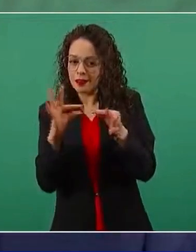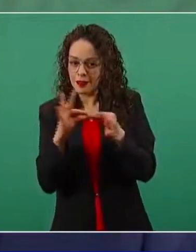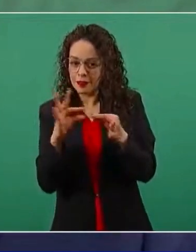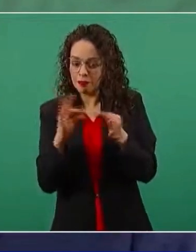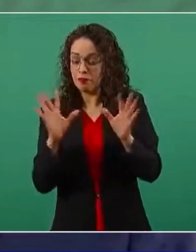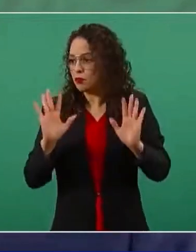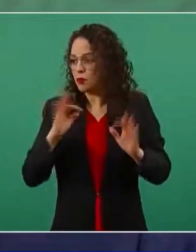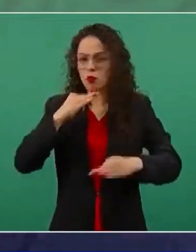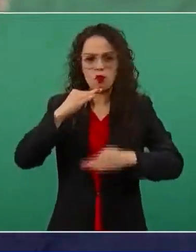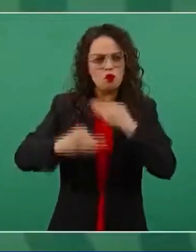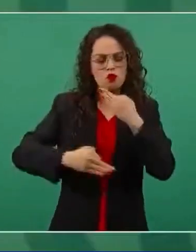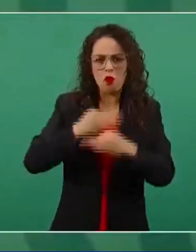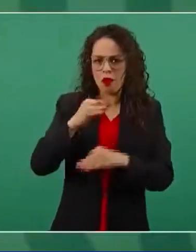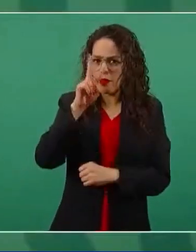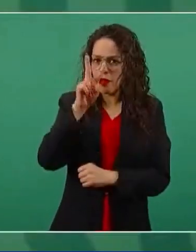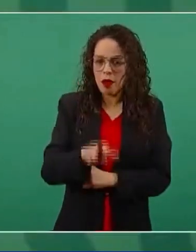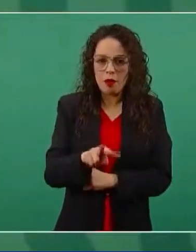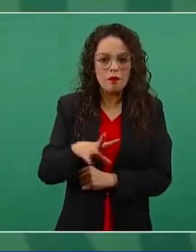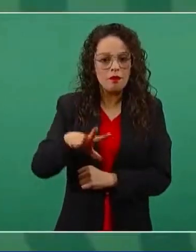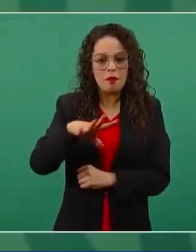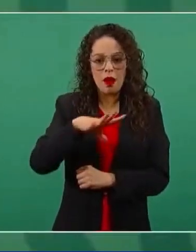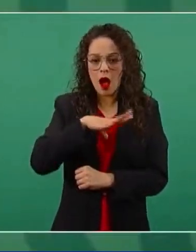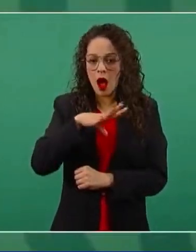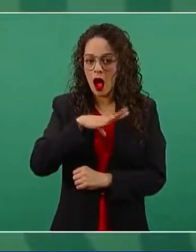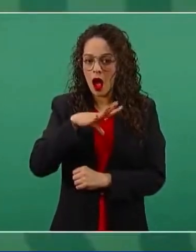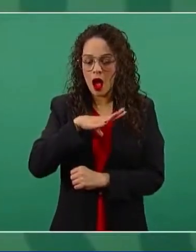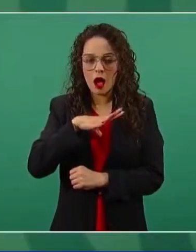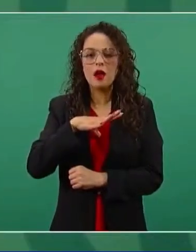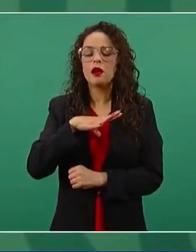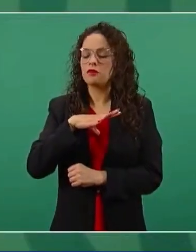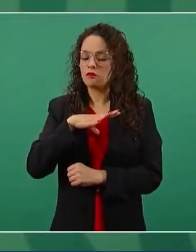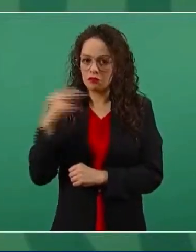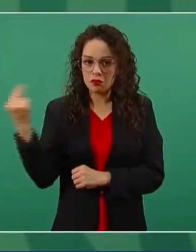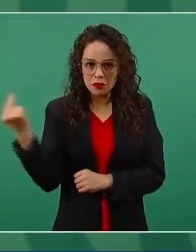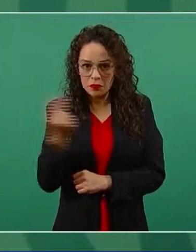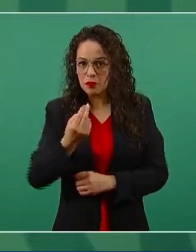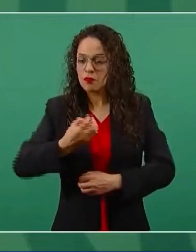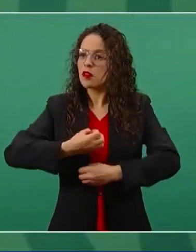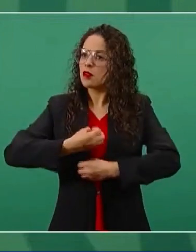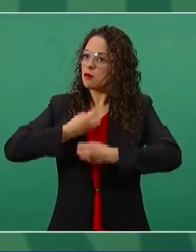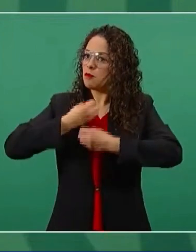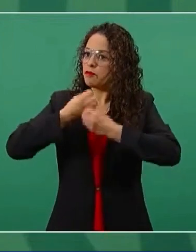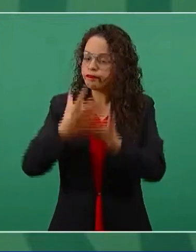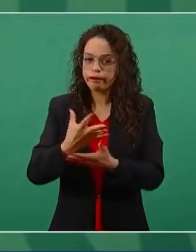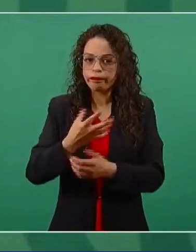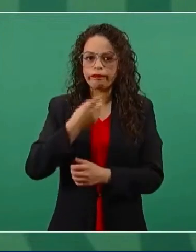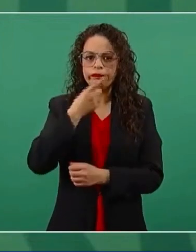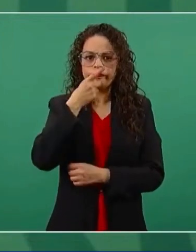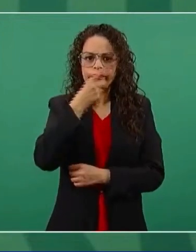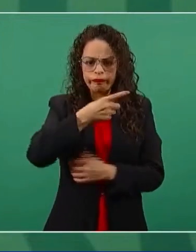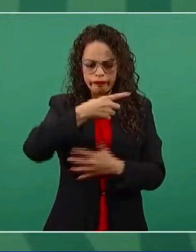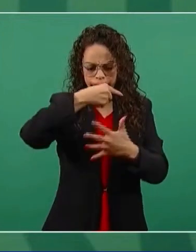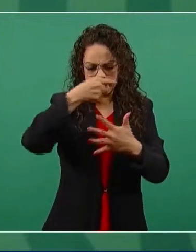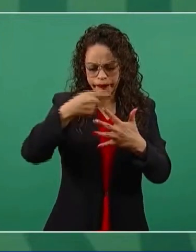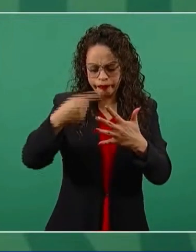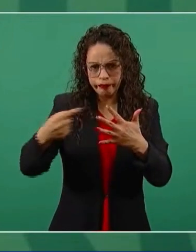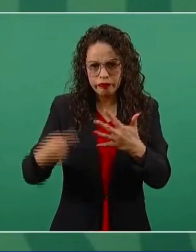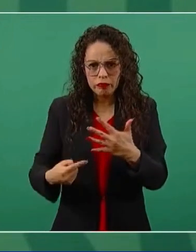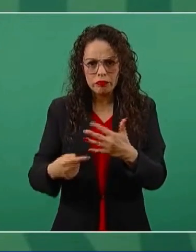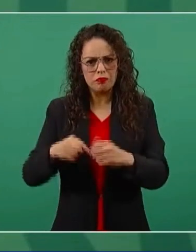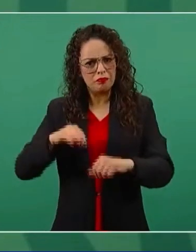todos tenemos que manifestarnos y defender la democracia,